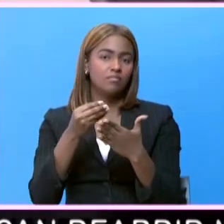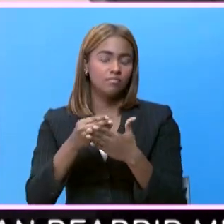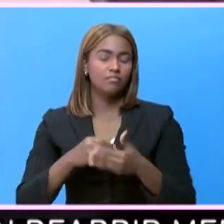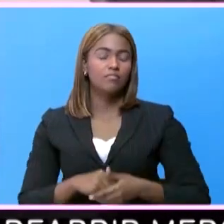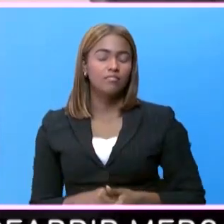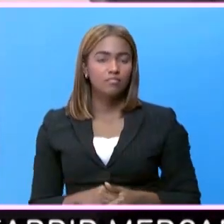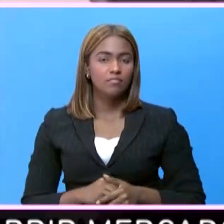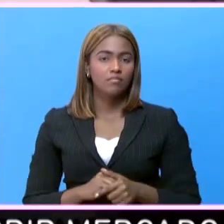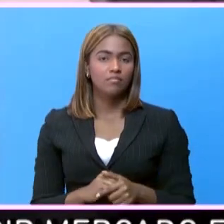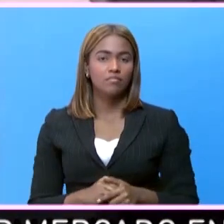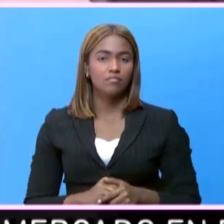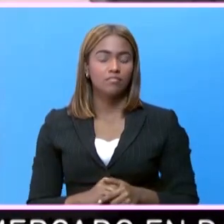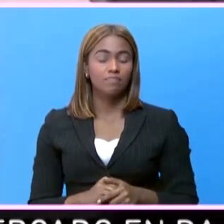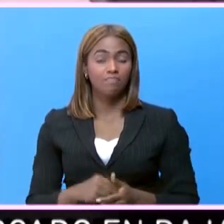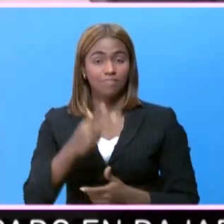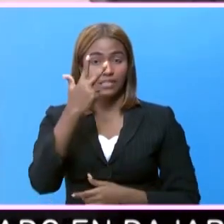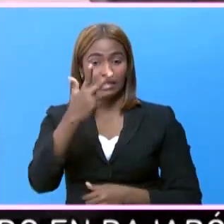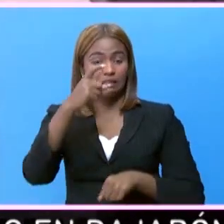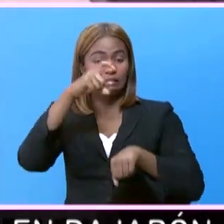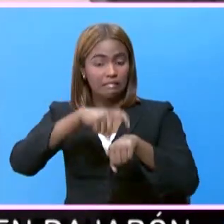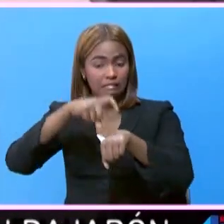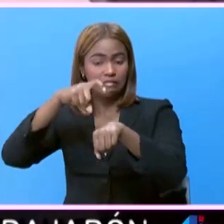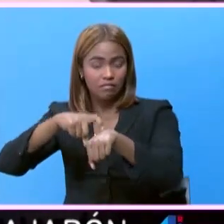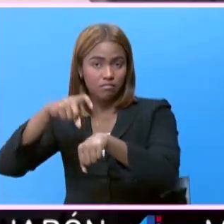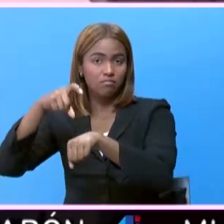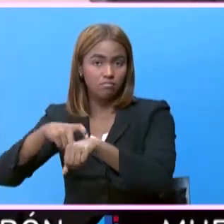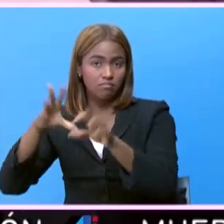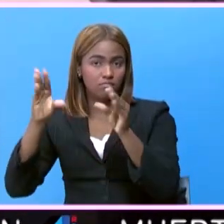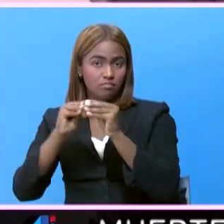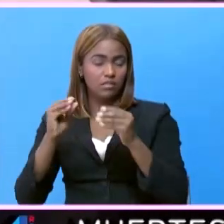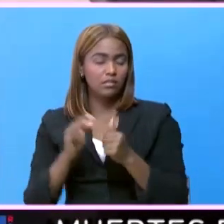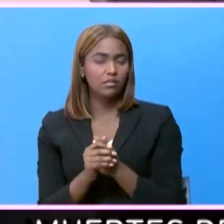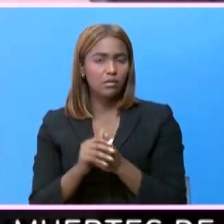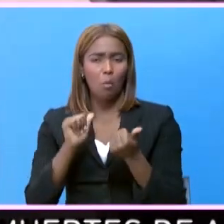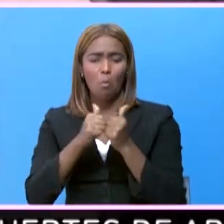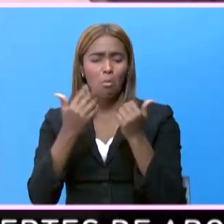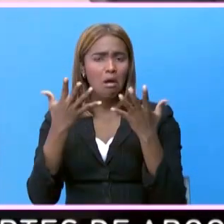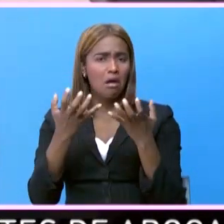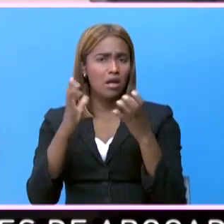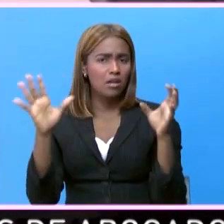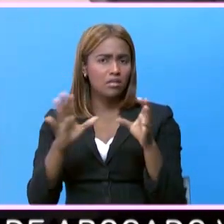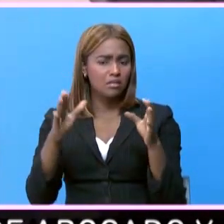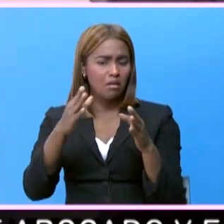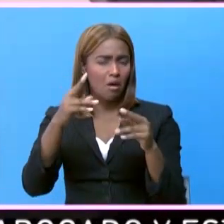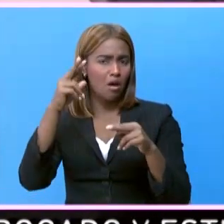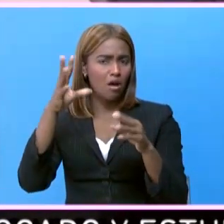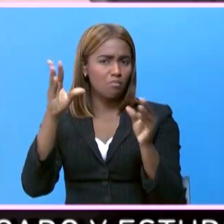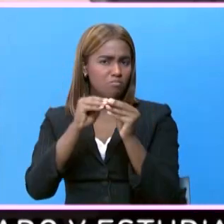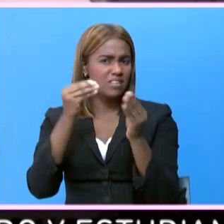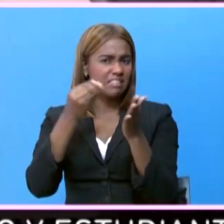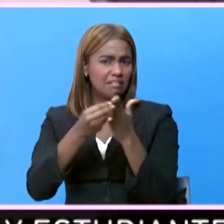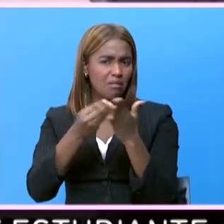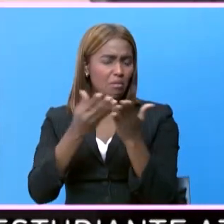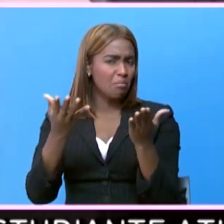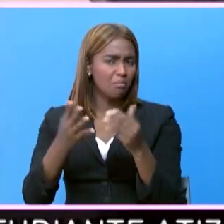las tres etapas. ¿Y cómo pretende entonces obtener esos 8 millones de pesos?